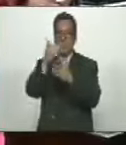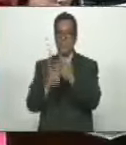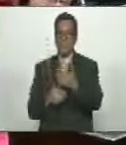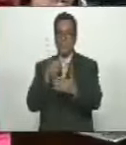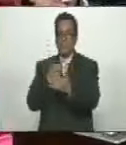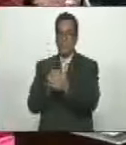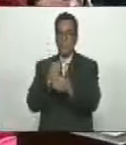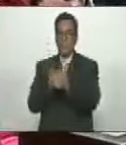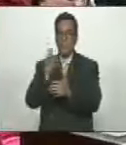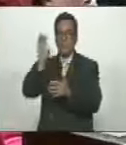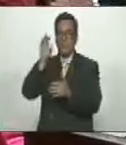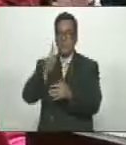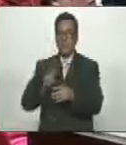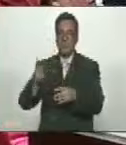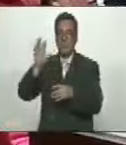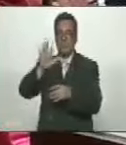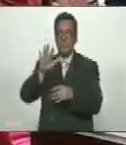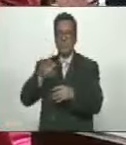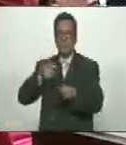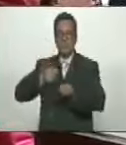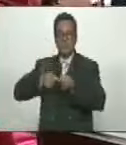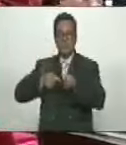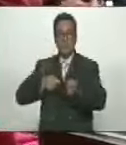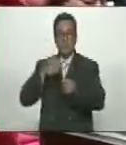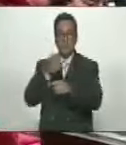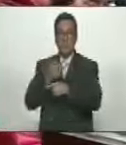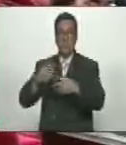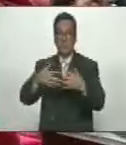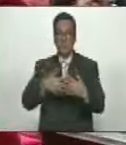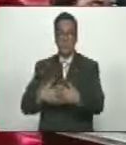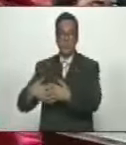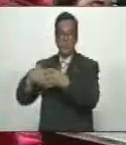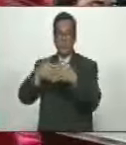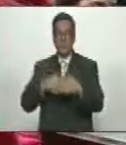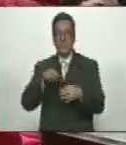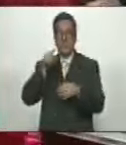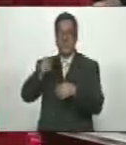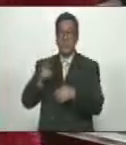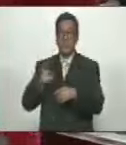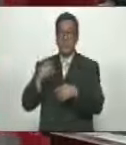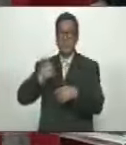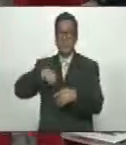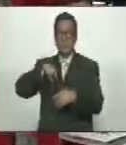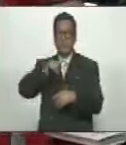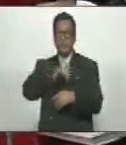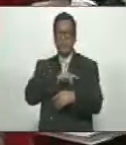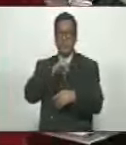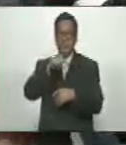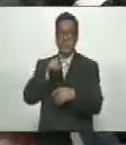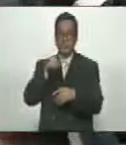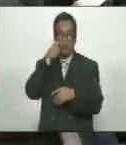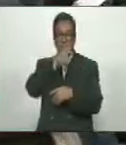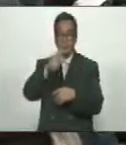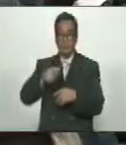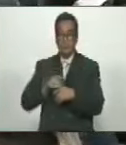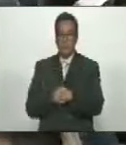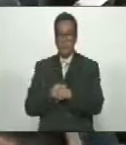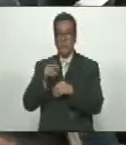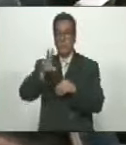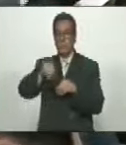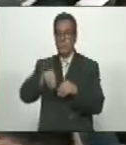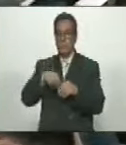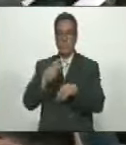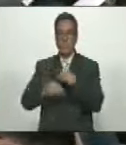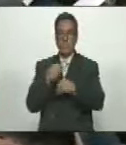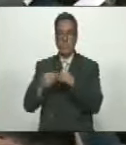de los salarios en este país es el ataque criminal del gobierno norteamericano contra nuestra nación y contra nuestro pueblo no lo podemos